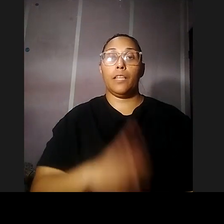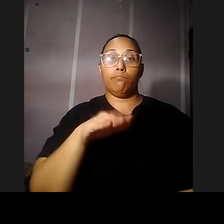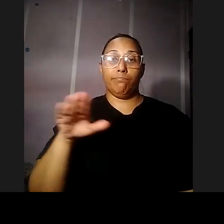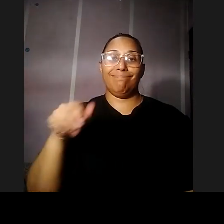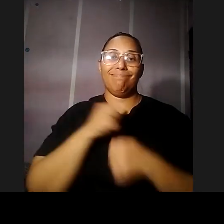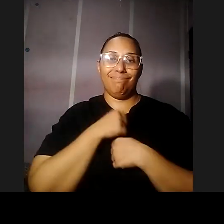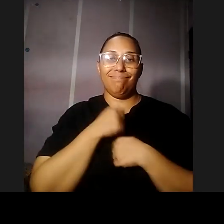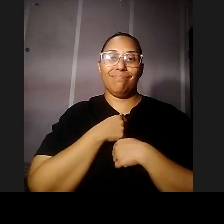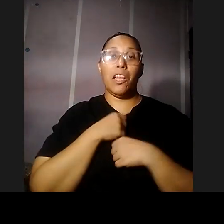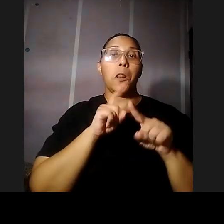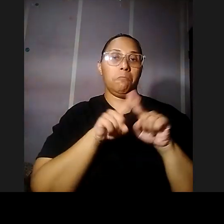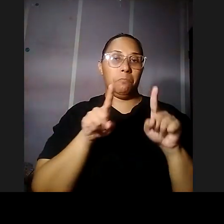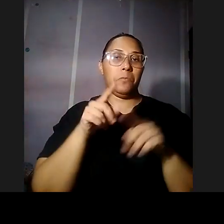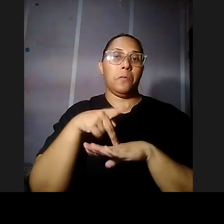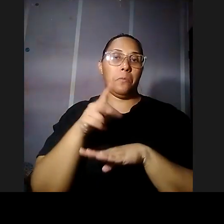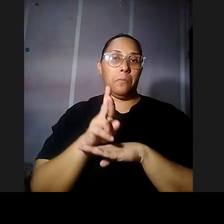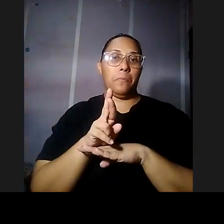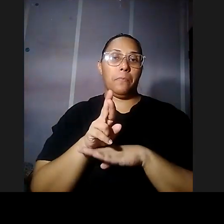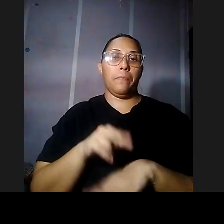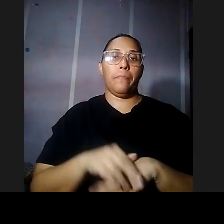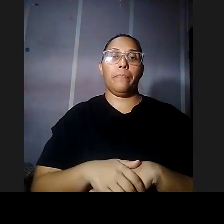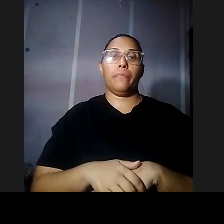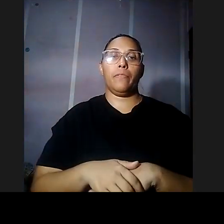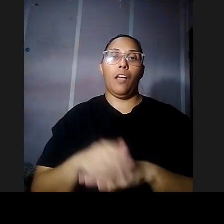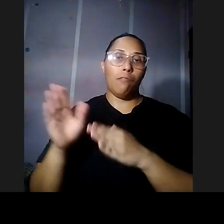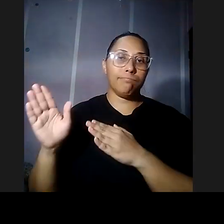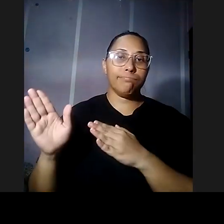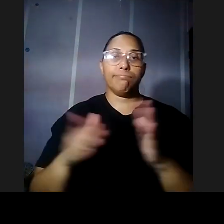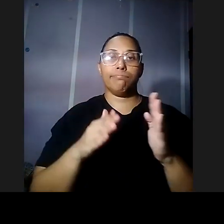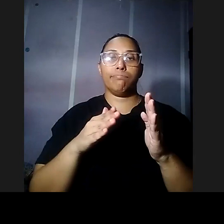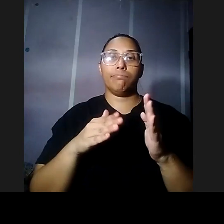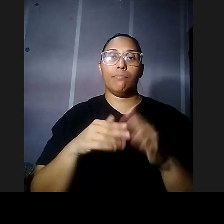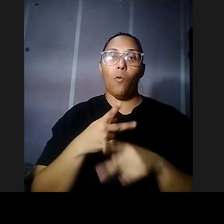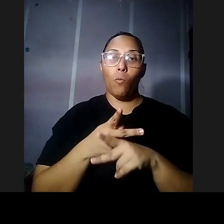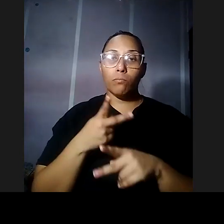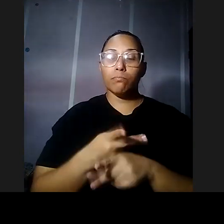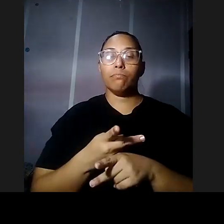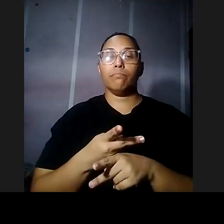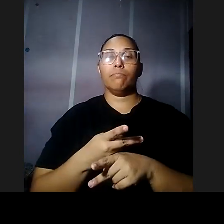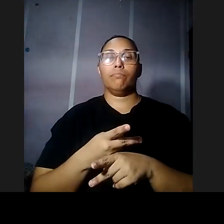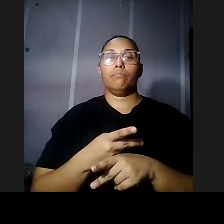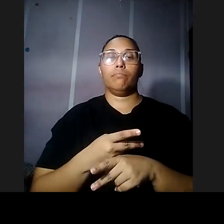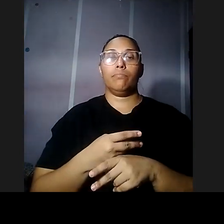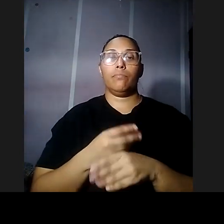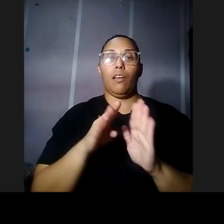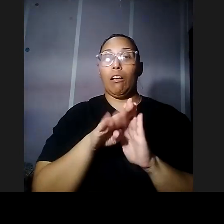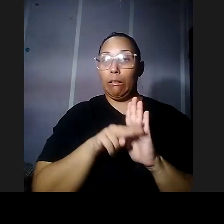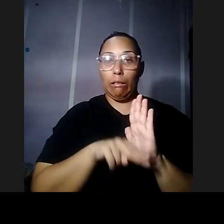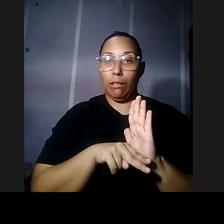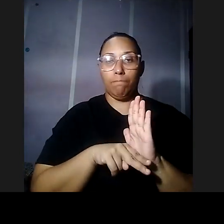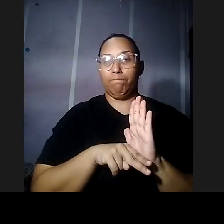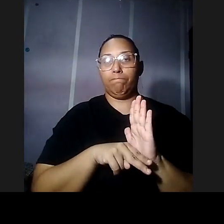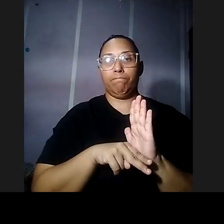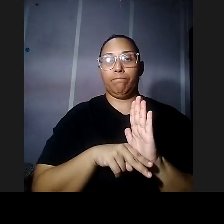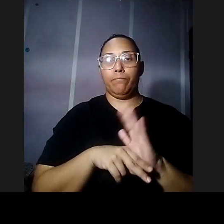que es bien diferente a los de Puerto Rico eso está bien organizado bien cuidado y no es como muchas de las tumbas antiguas que hay en Puerto Rico que tienen